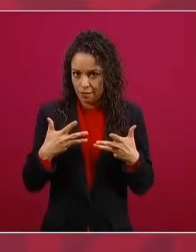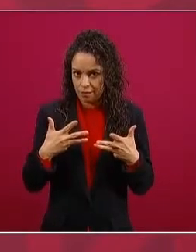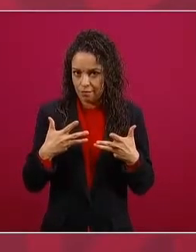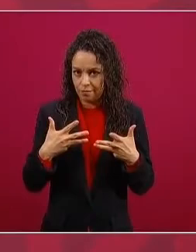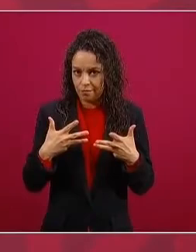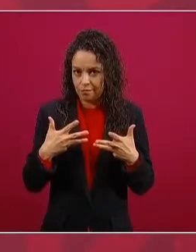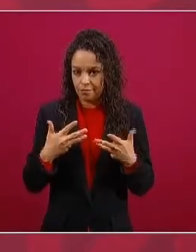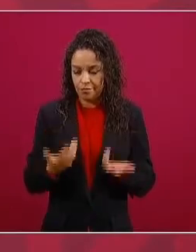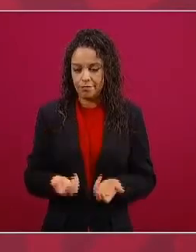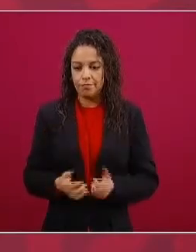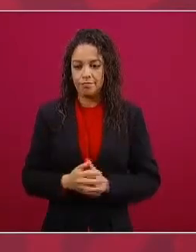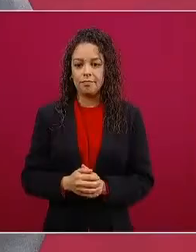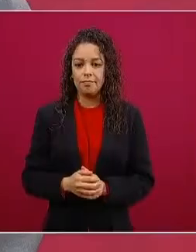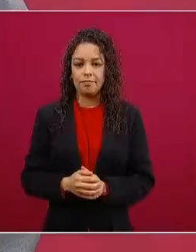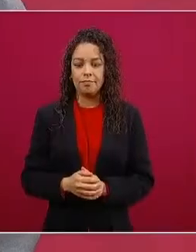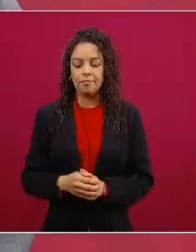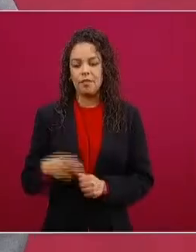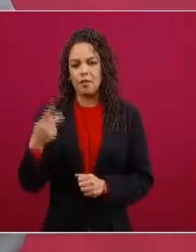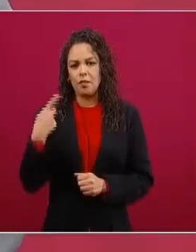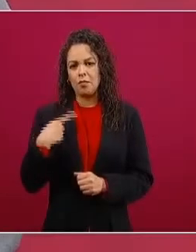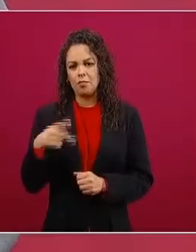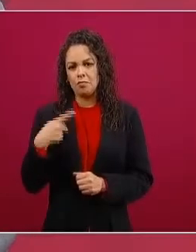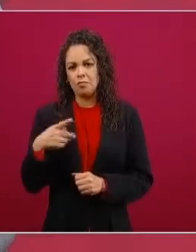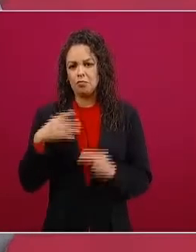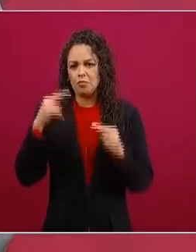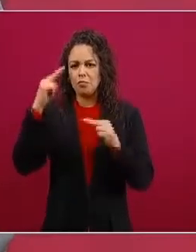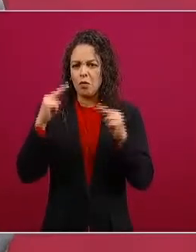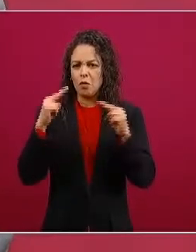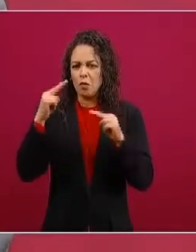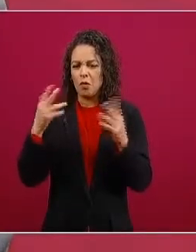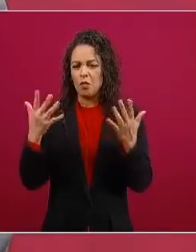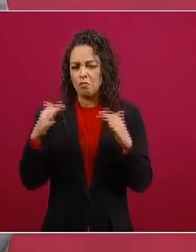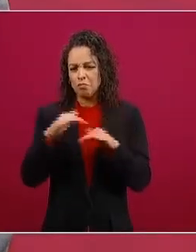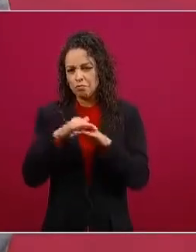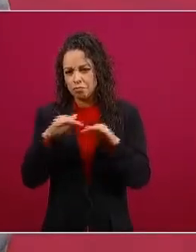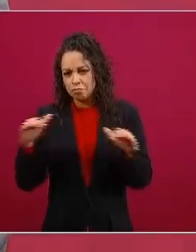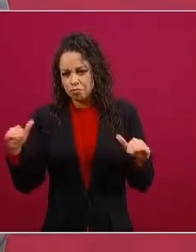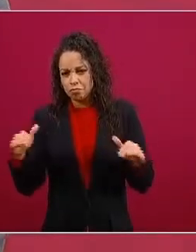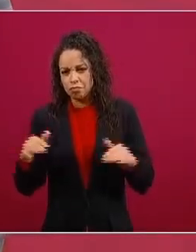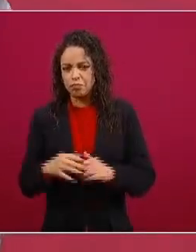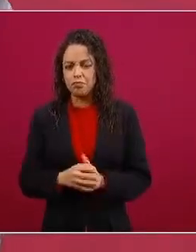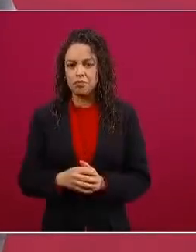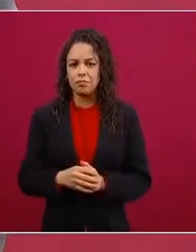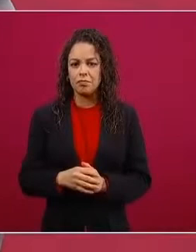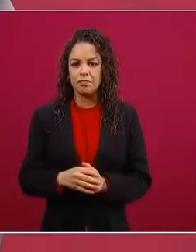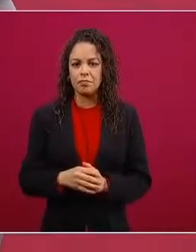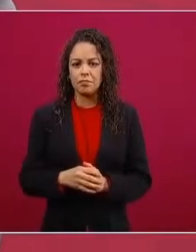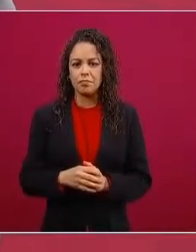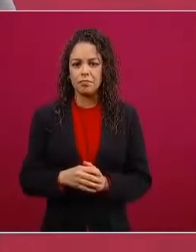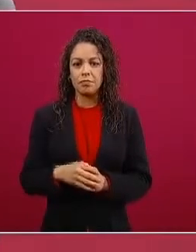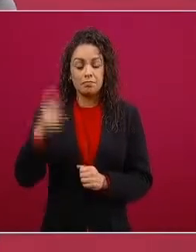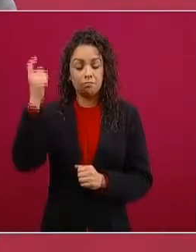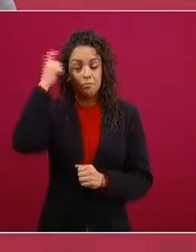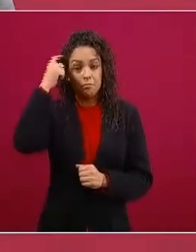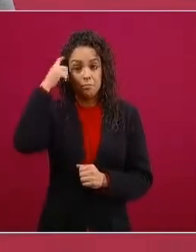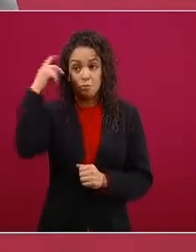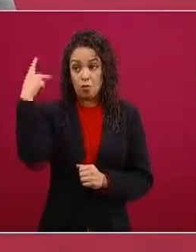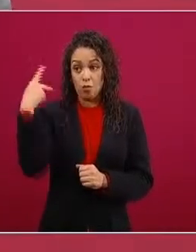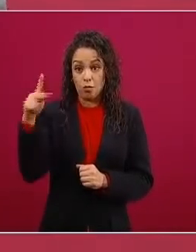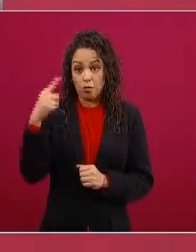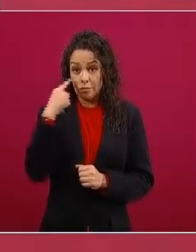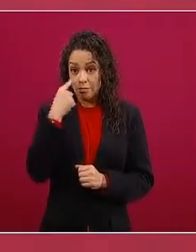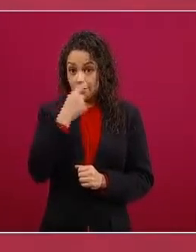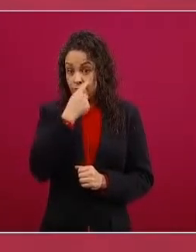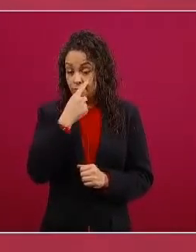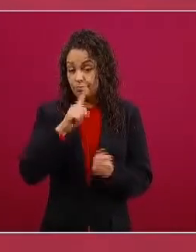gente de clase media media o de clase media que tienen una manera de pensar así